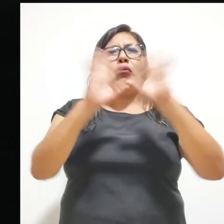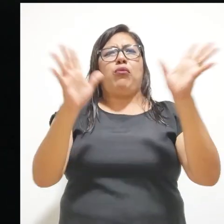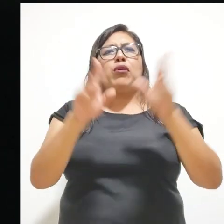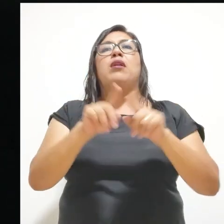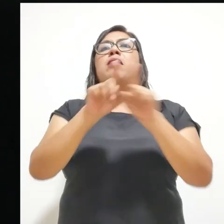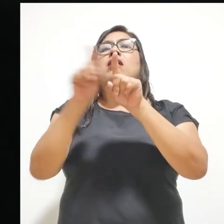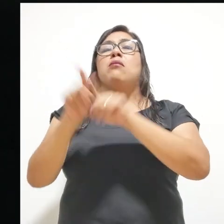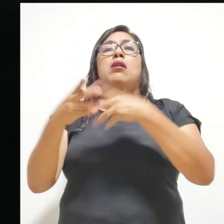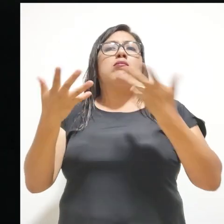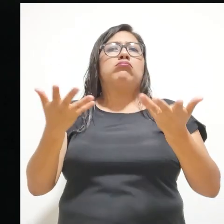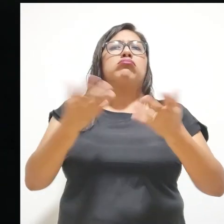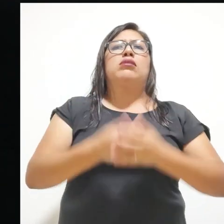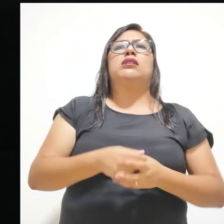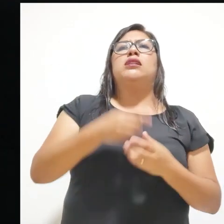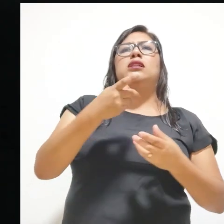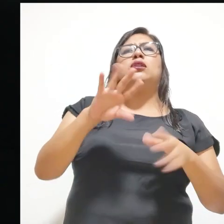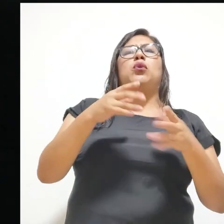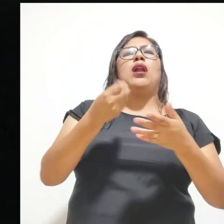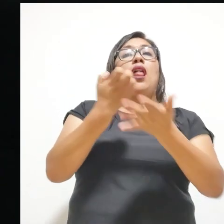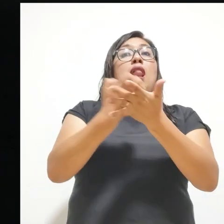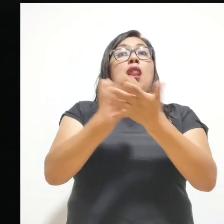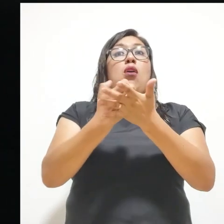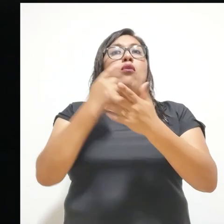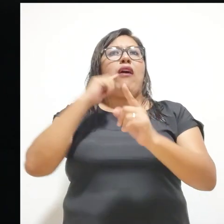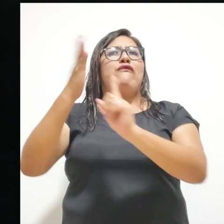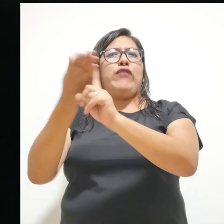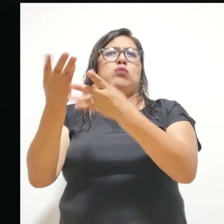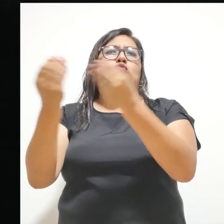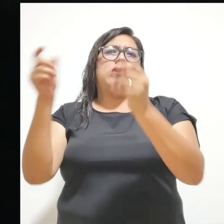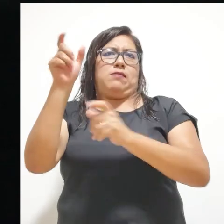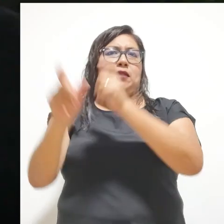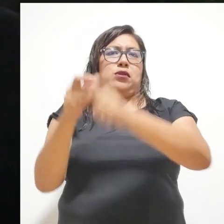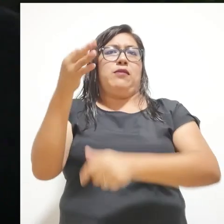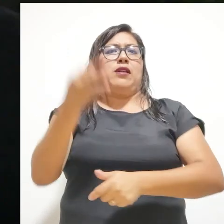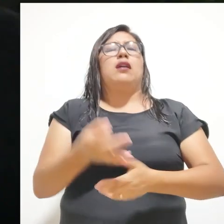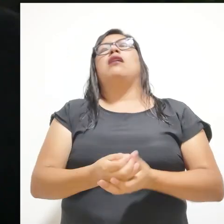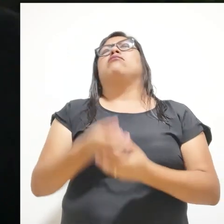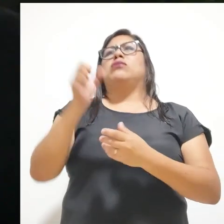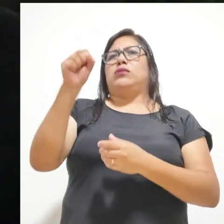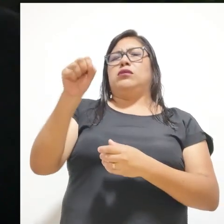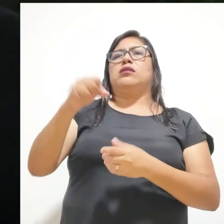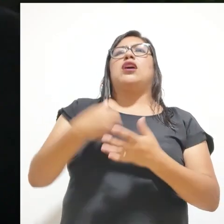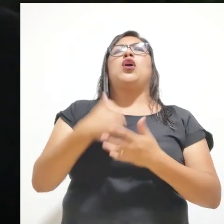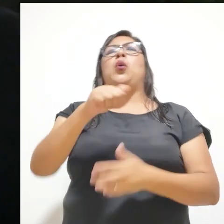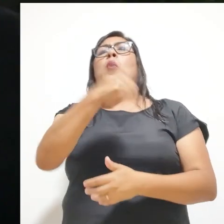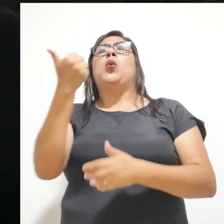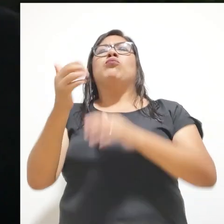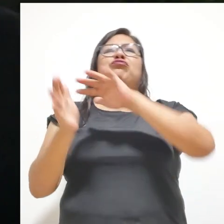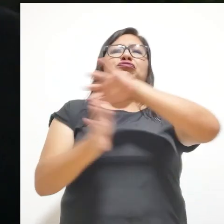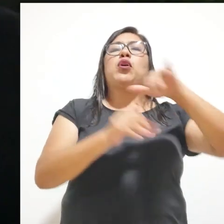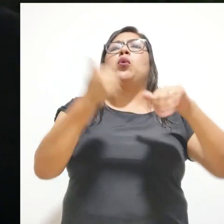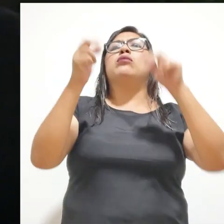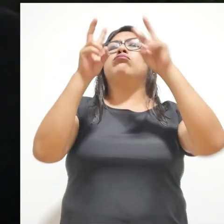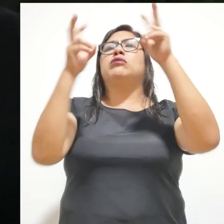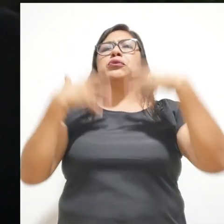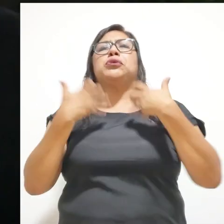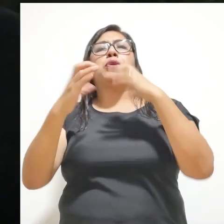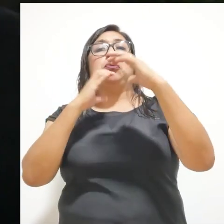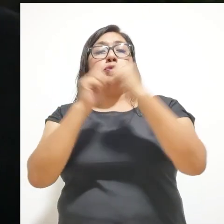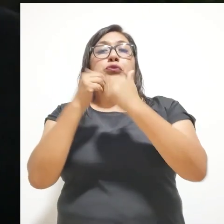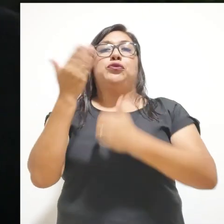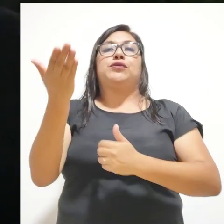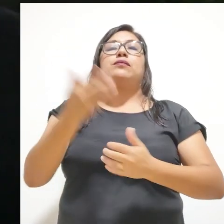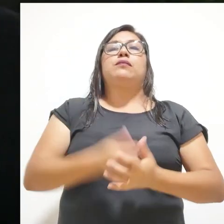en resarcir ese daño económico que afecta a las personas. Claro que sí. Doctor, otro tema que quisiera tocar con usted,